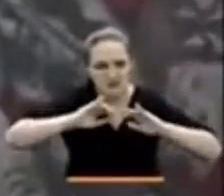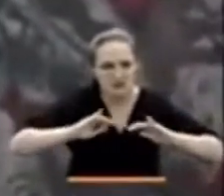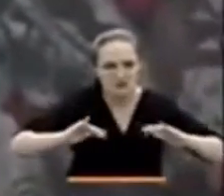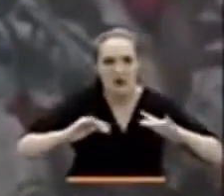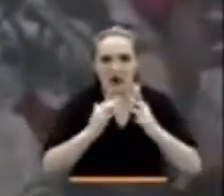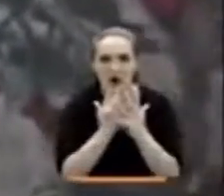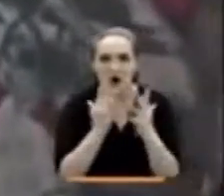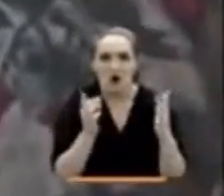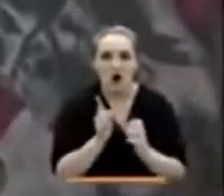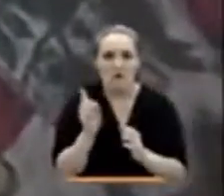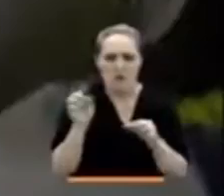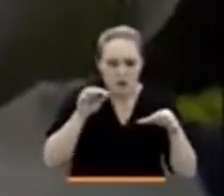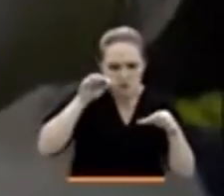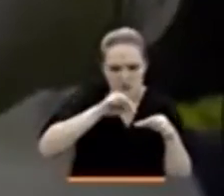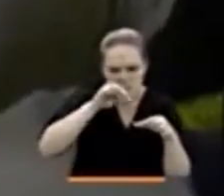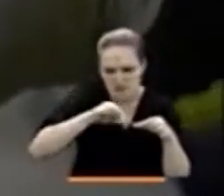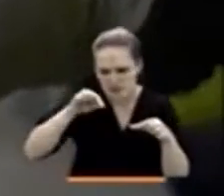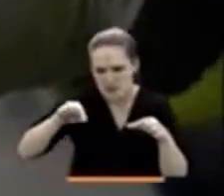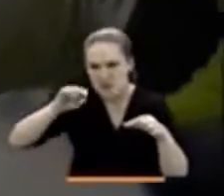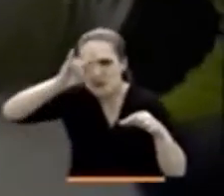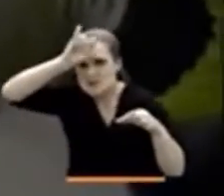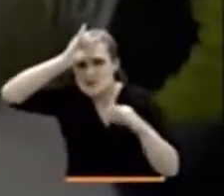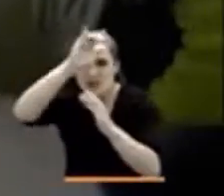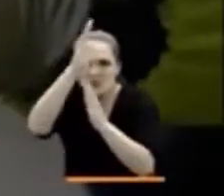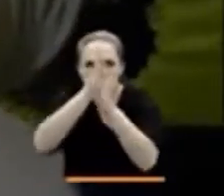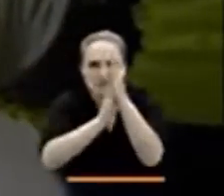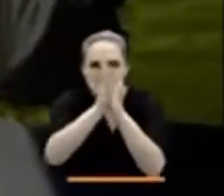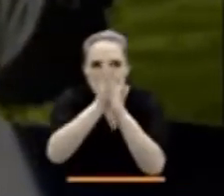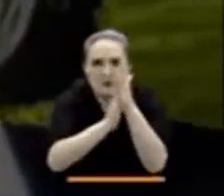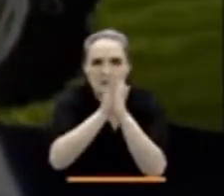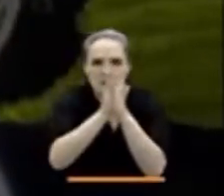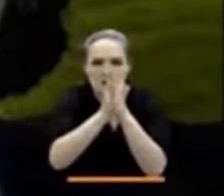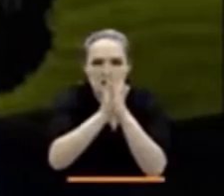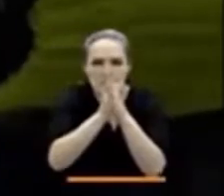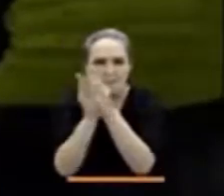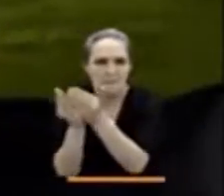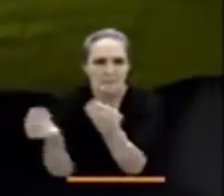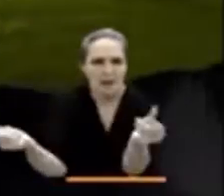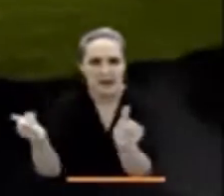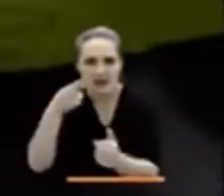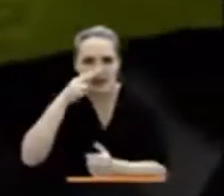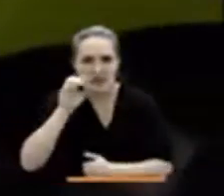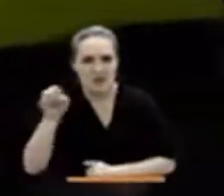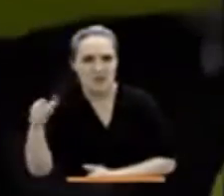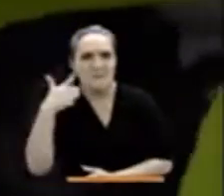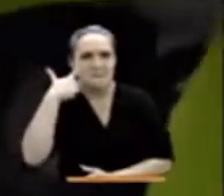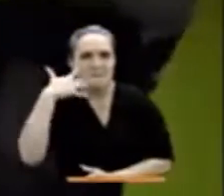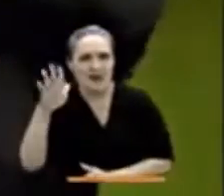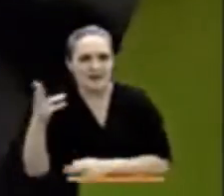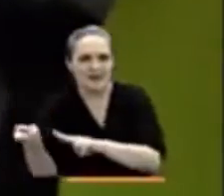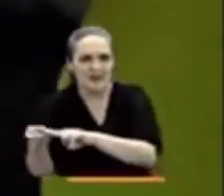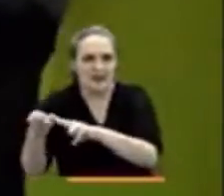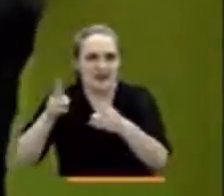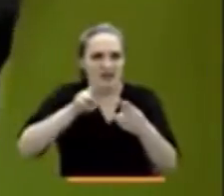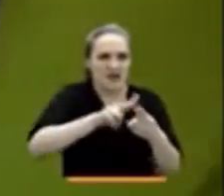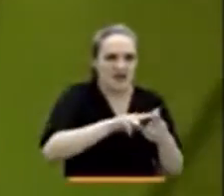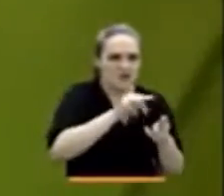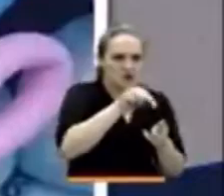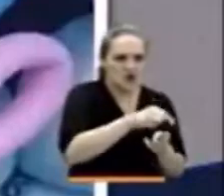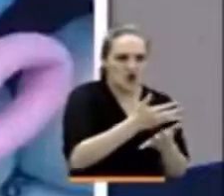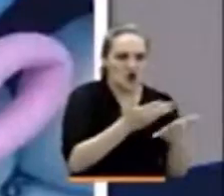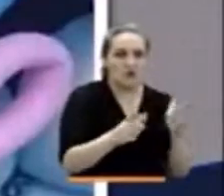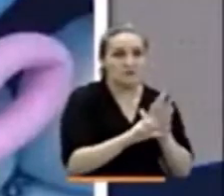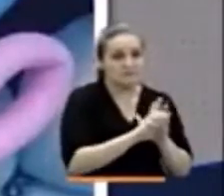indica que la desaparición del niño obedece a estas prácticas ilícitas de estas